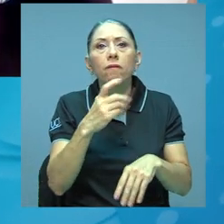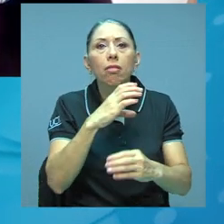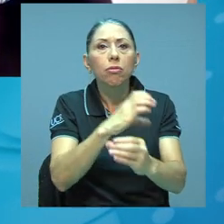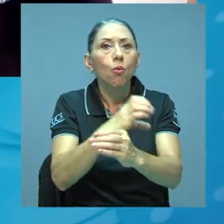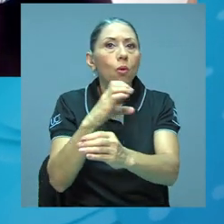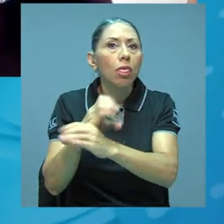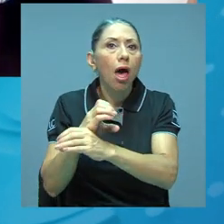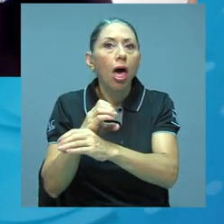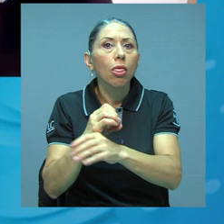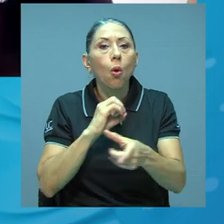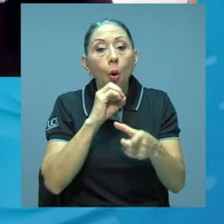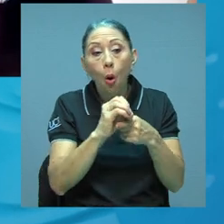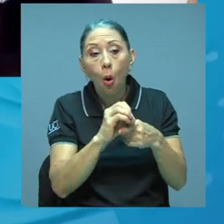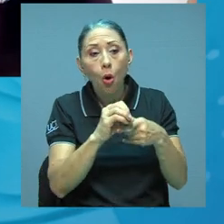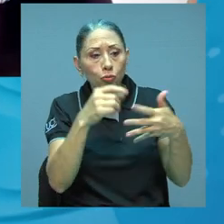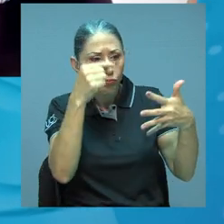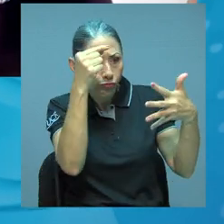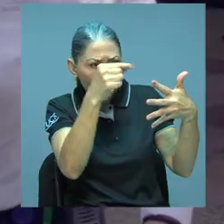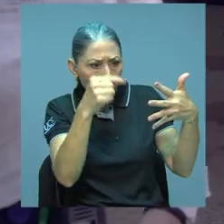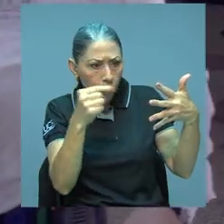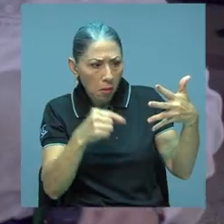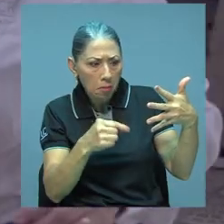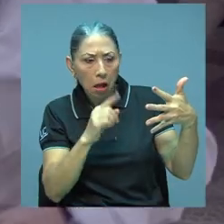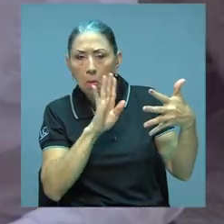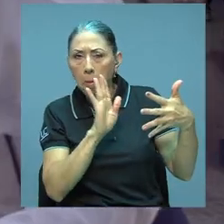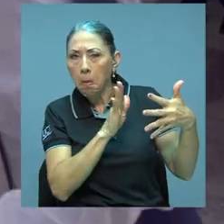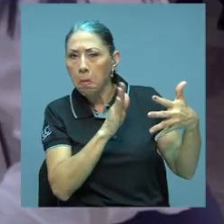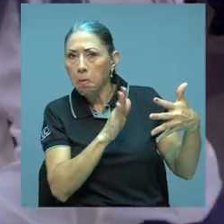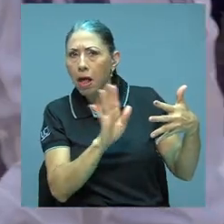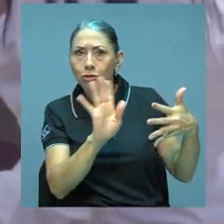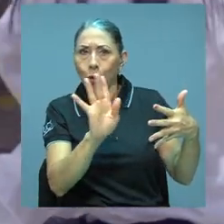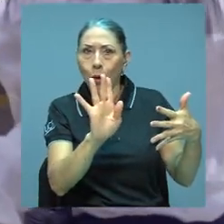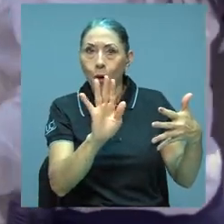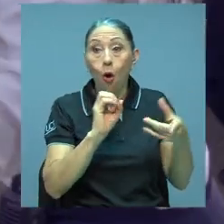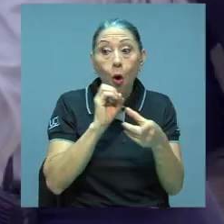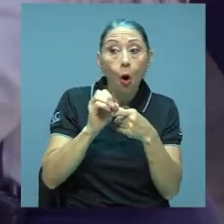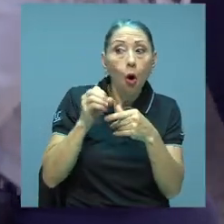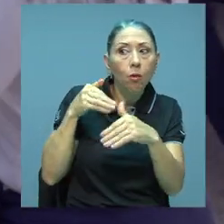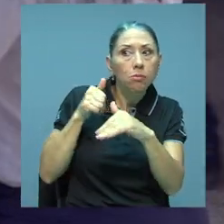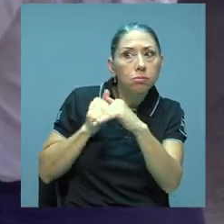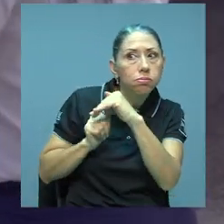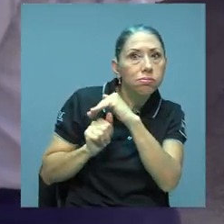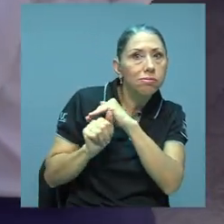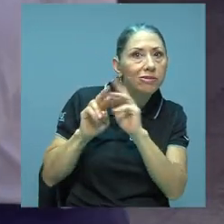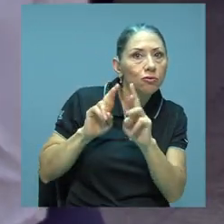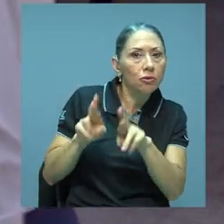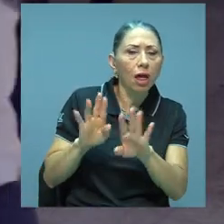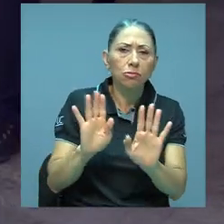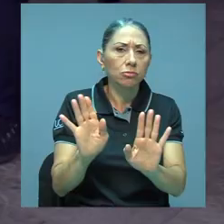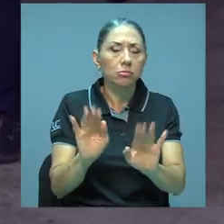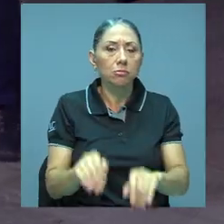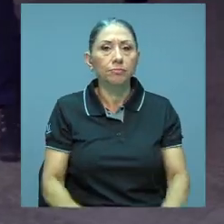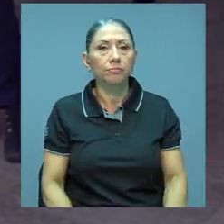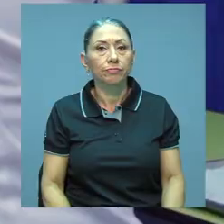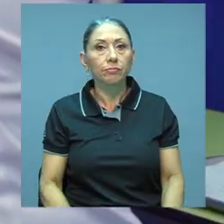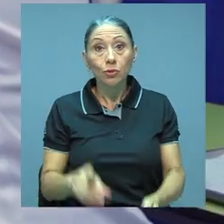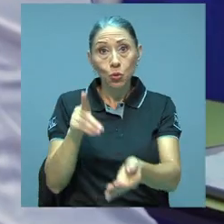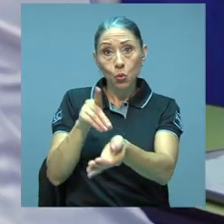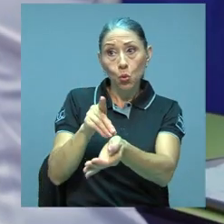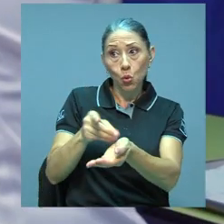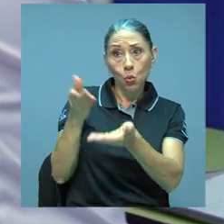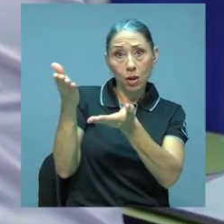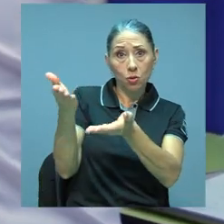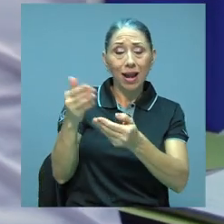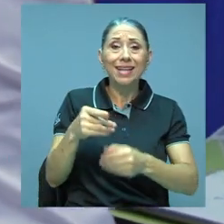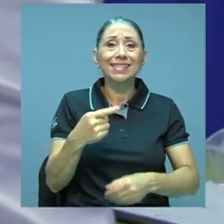saltándose pasos o metiendo debajo de la alfombra resultados porque no quiero verlos. La